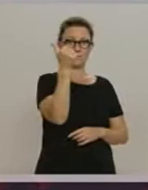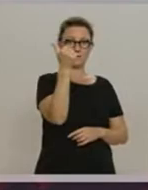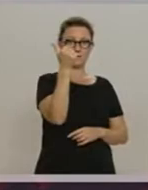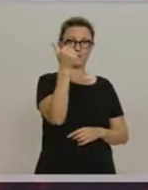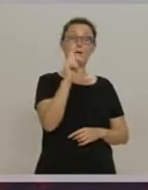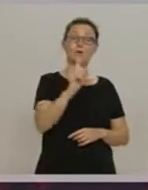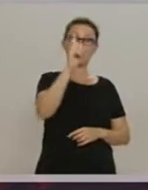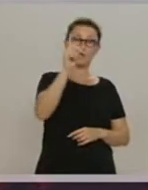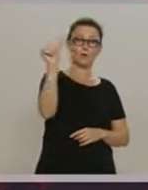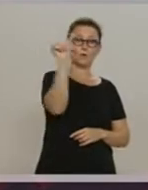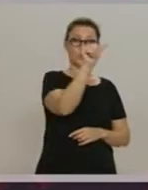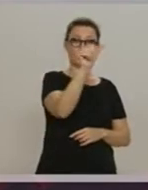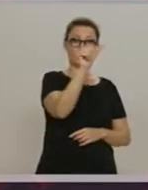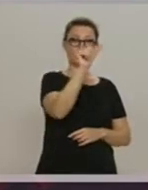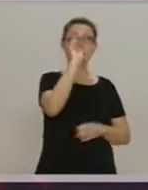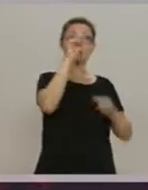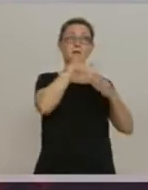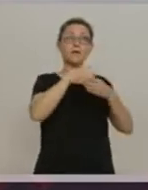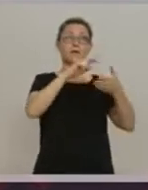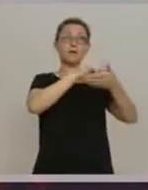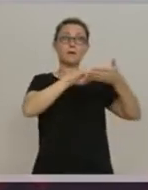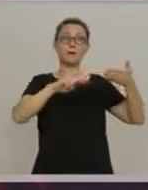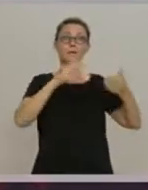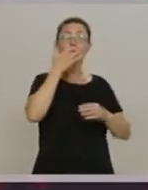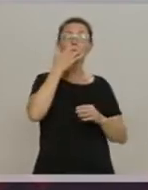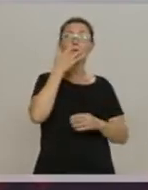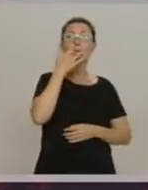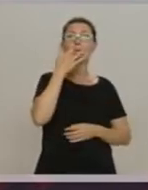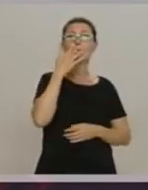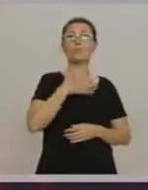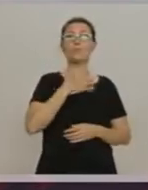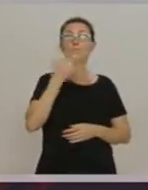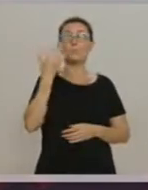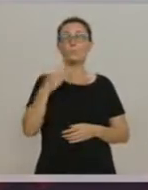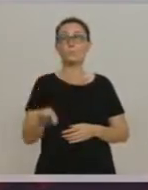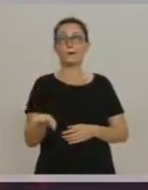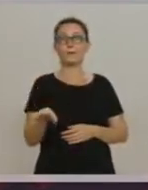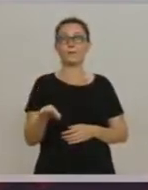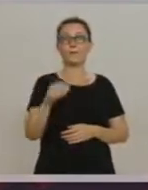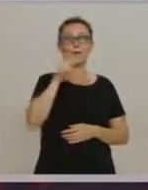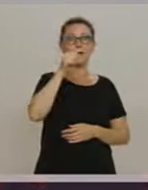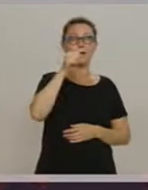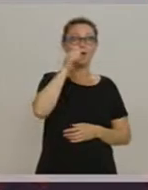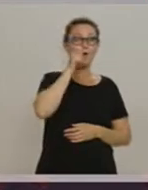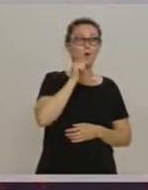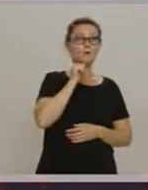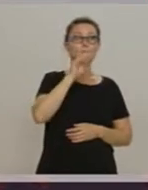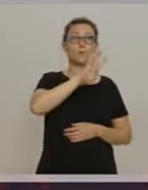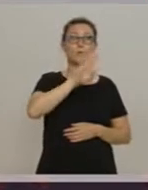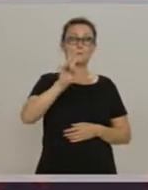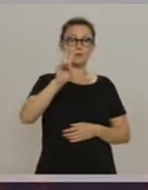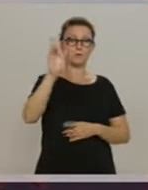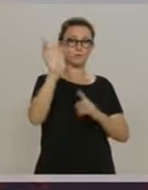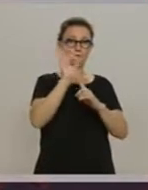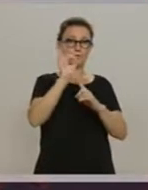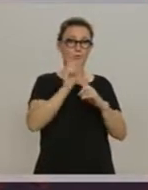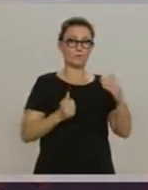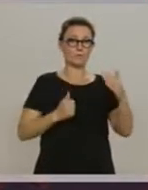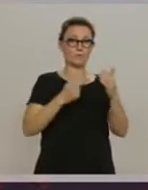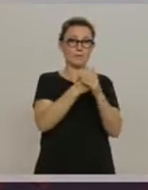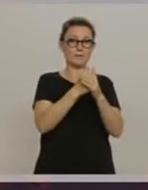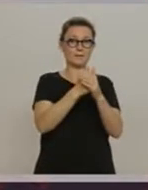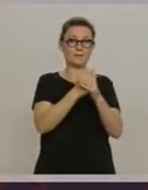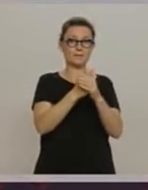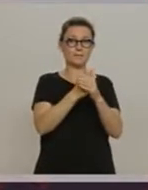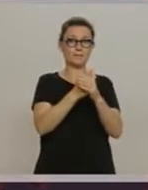noroeste de la península, en el interior de Galicia los termómetros podrían llegar a marcar en Ogurense hasta 42 grados de máxima. Y es que la masa